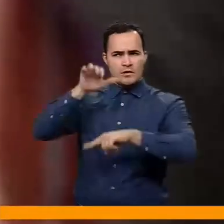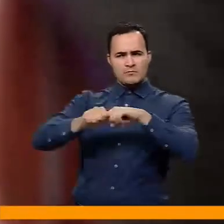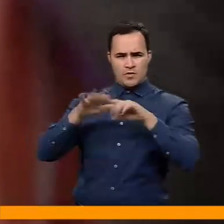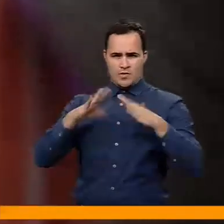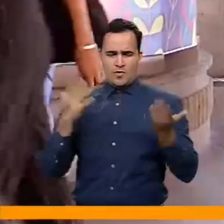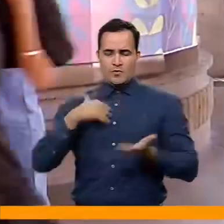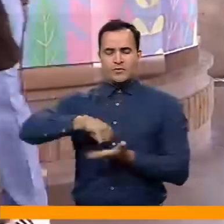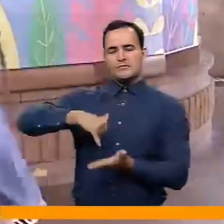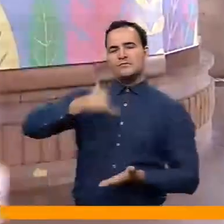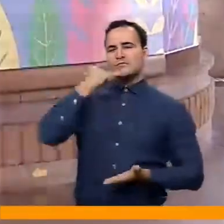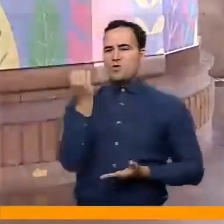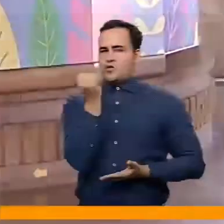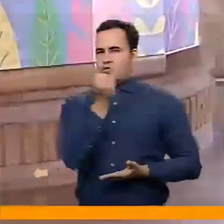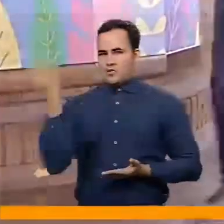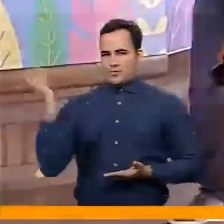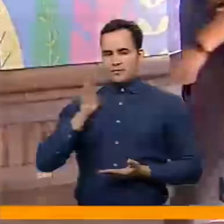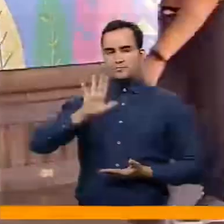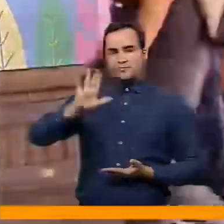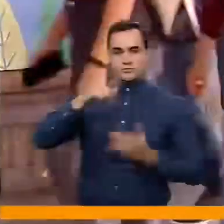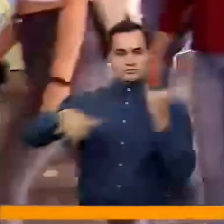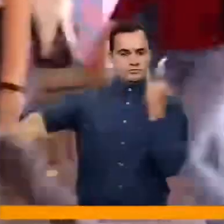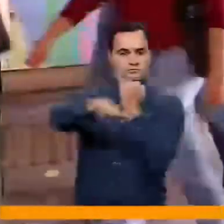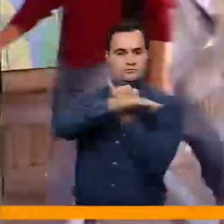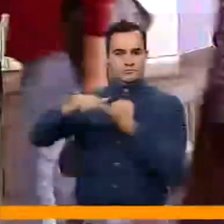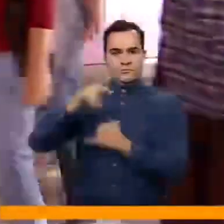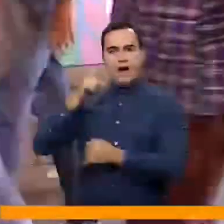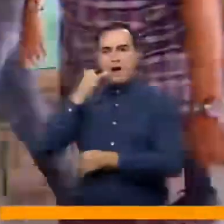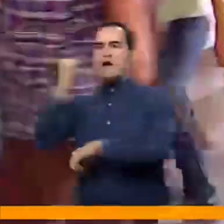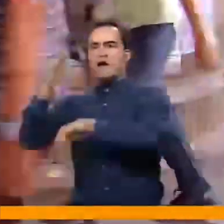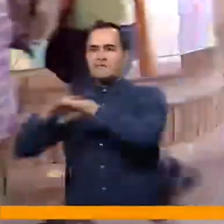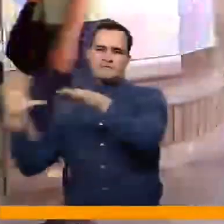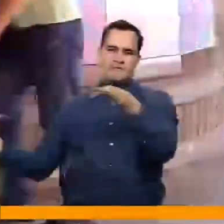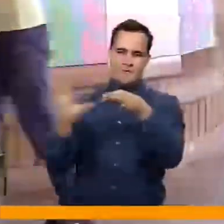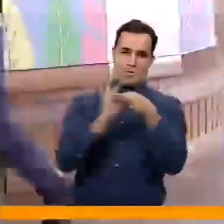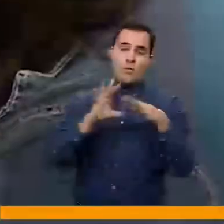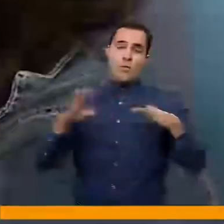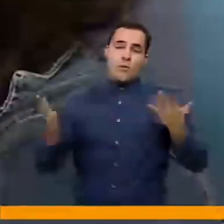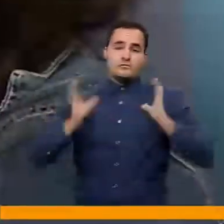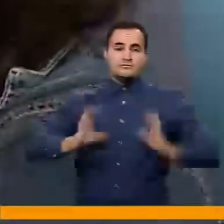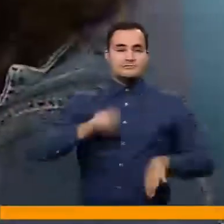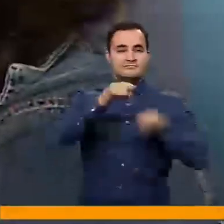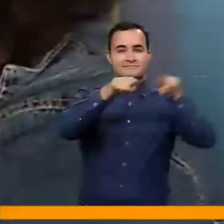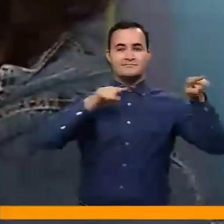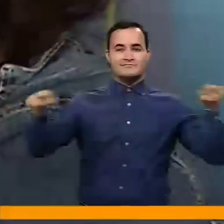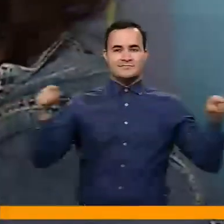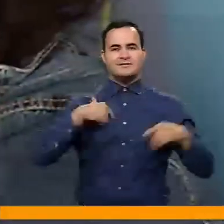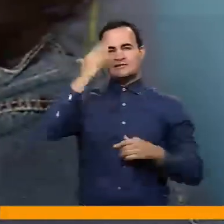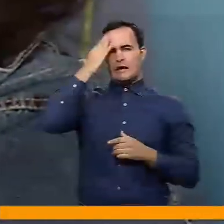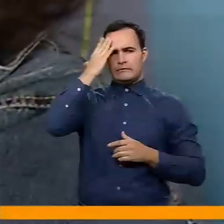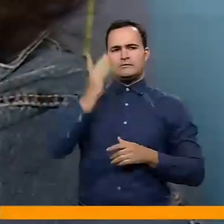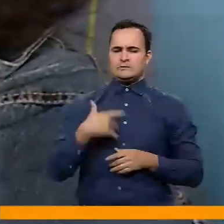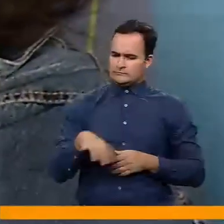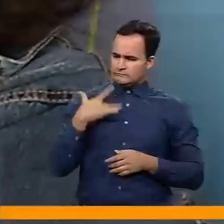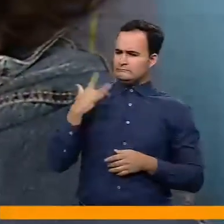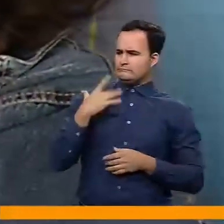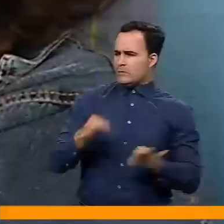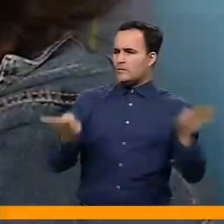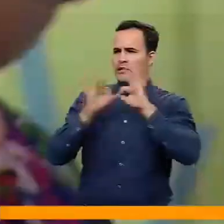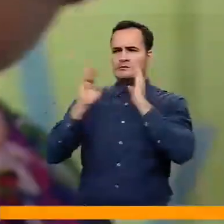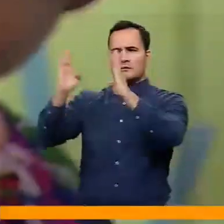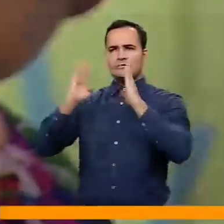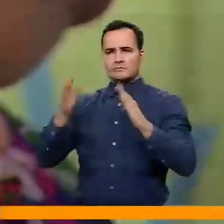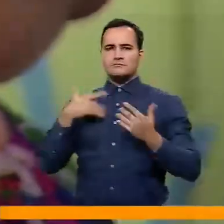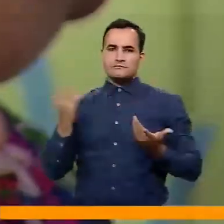ayuda psicológica por medio de las líneas telefónicas de los municipios del Valle de Aburrá y de los otros ciudadanos que aprenden el valor